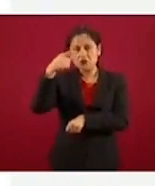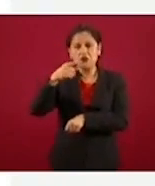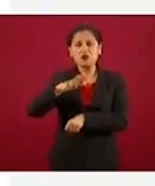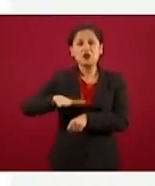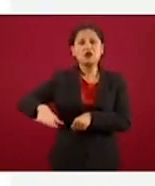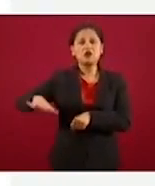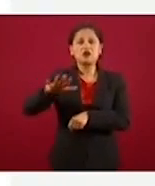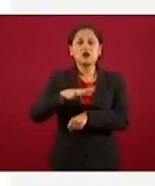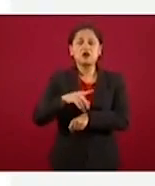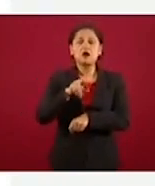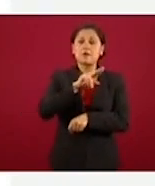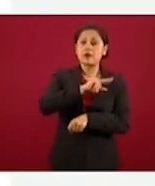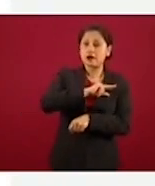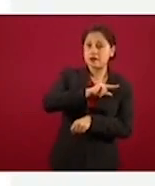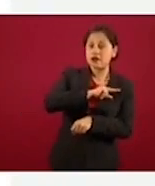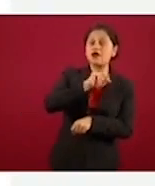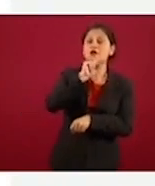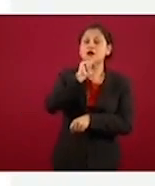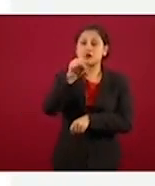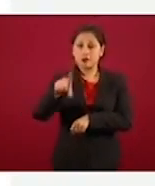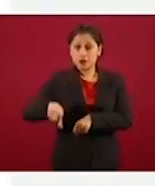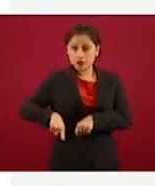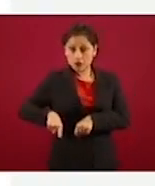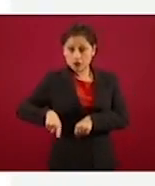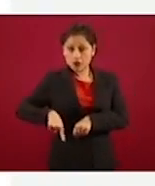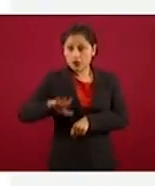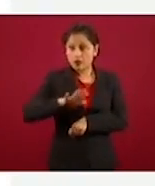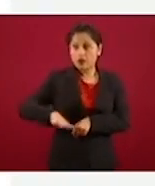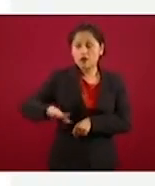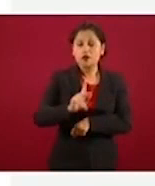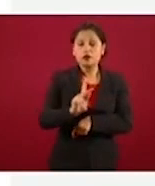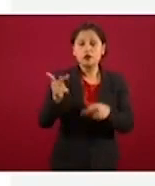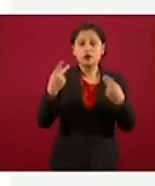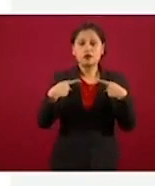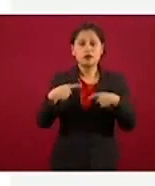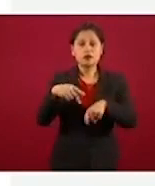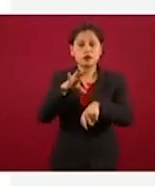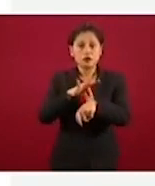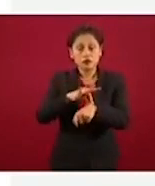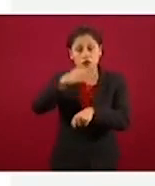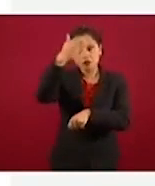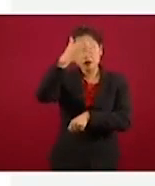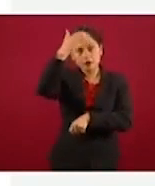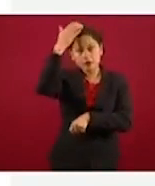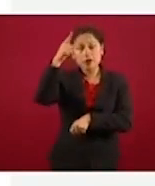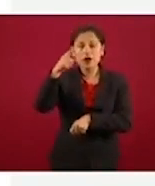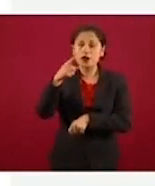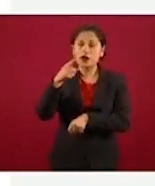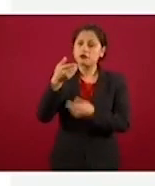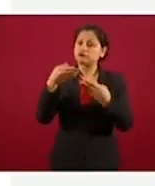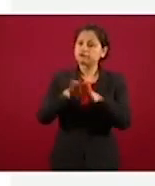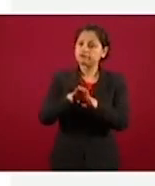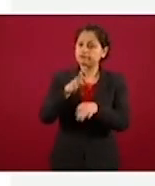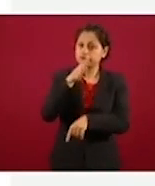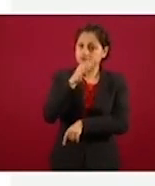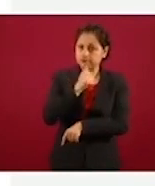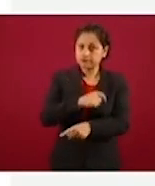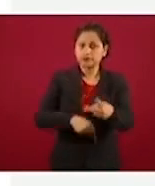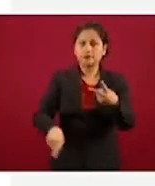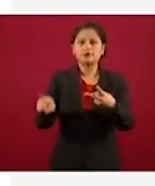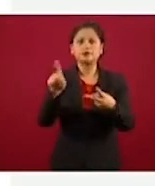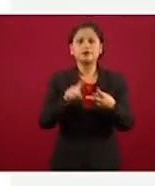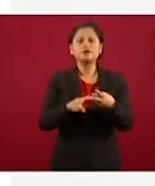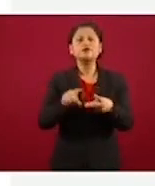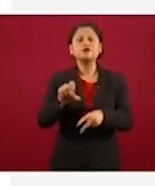público como privado. Esto si parara, no podemos contender con la epidemia, entonces debe continuar. Inciso B, las que están